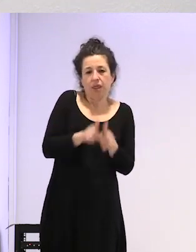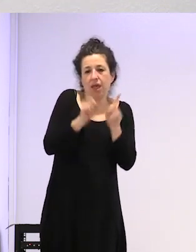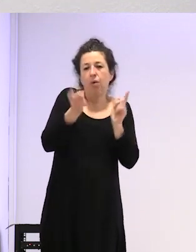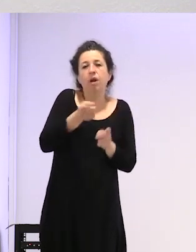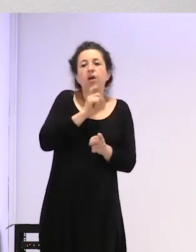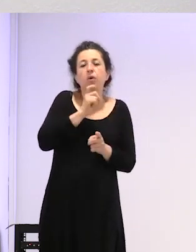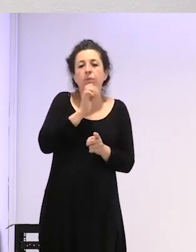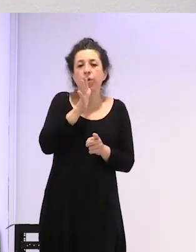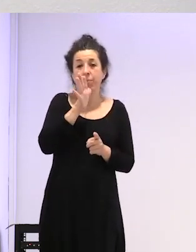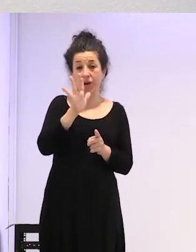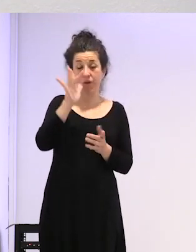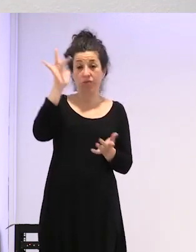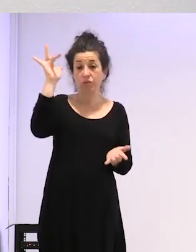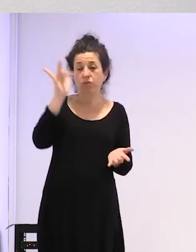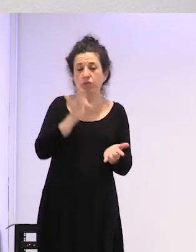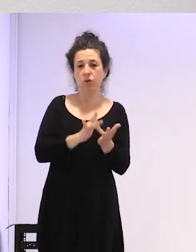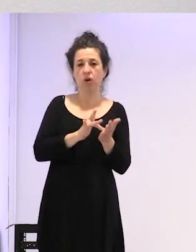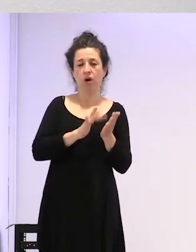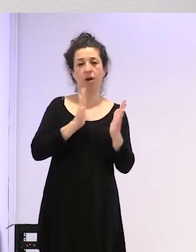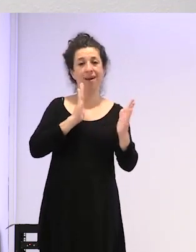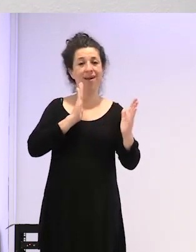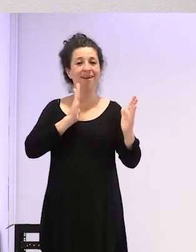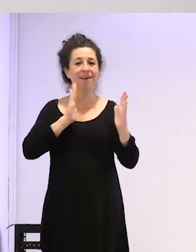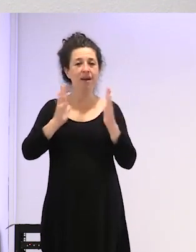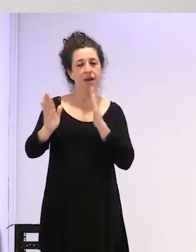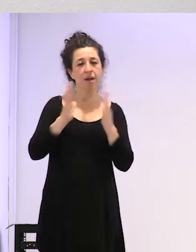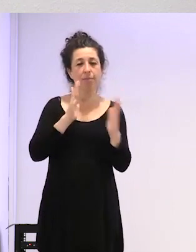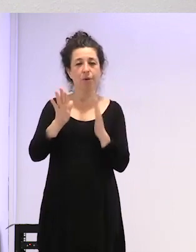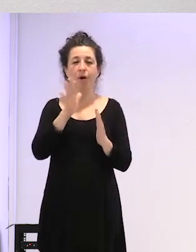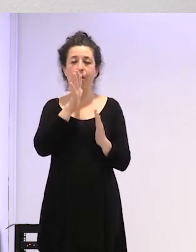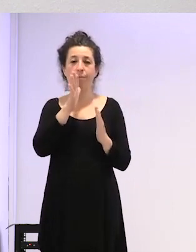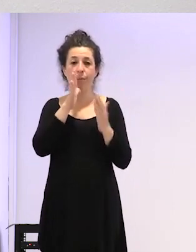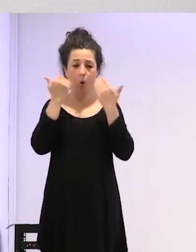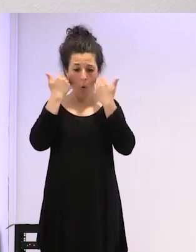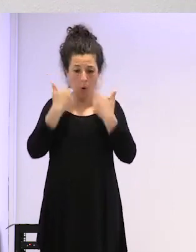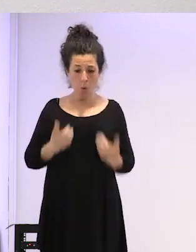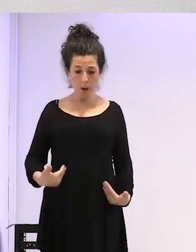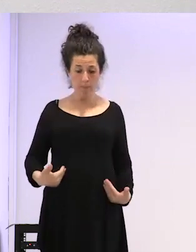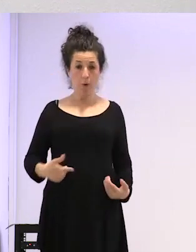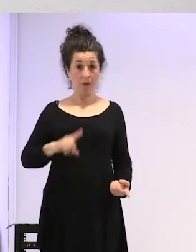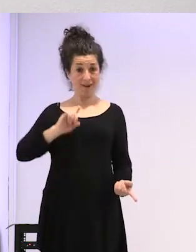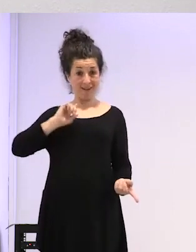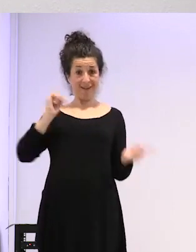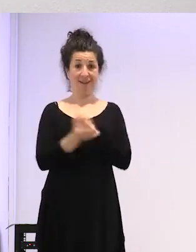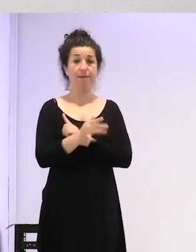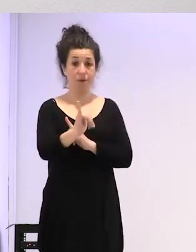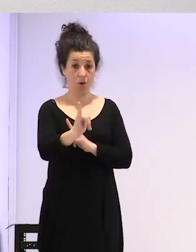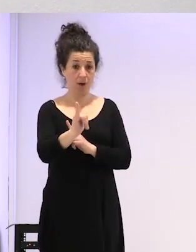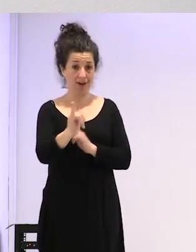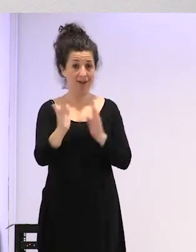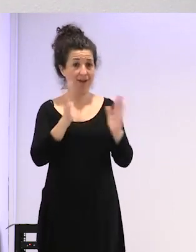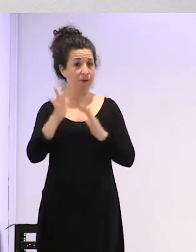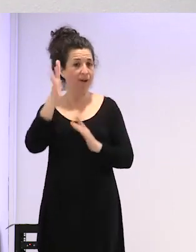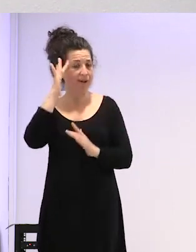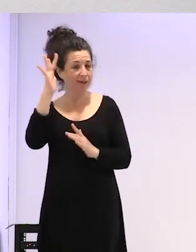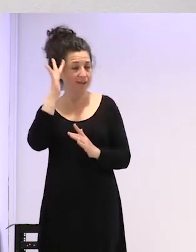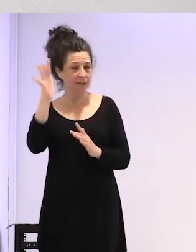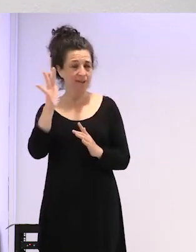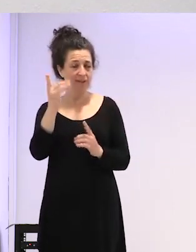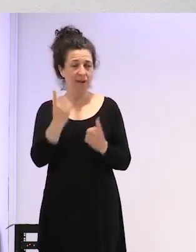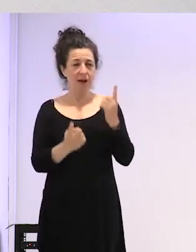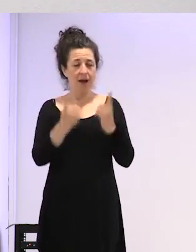punto en el que por el hecho, digamos, a veces del cambio este corporal, algunas de estas personas que viven